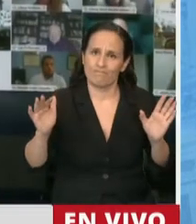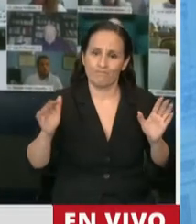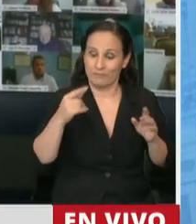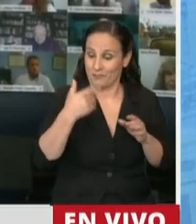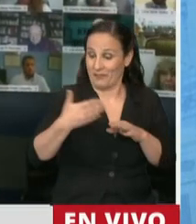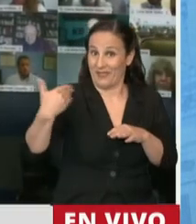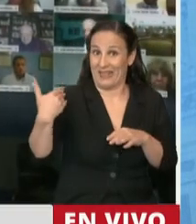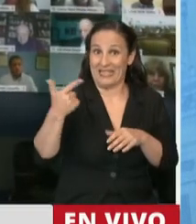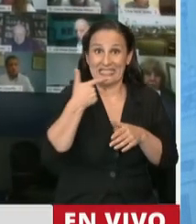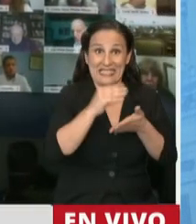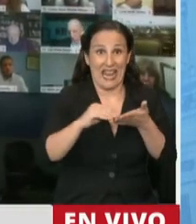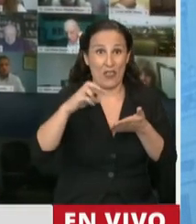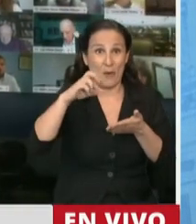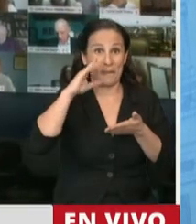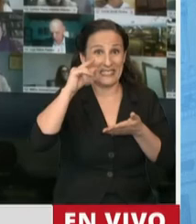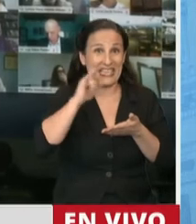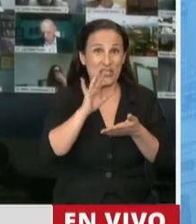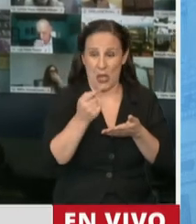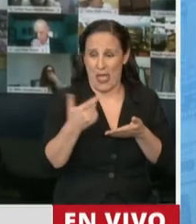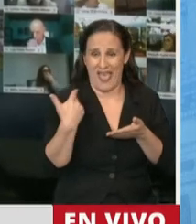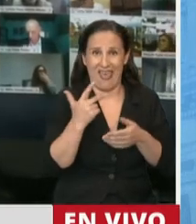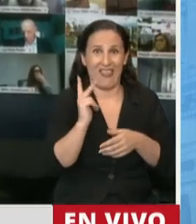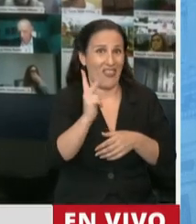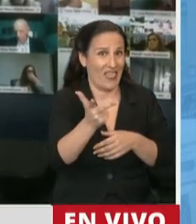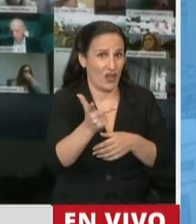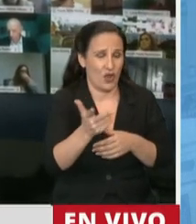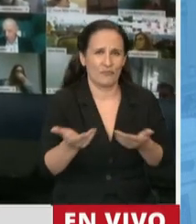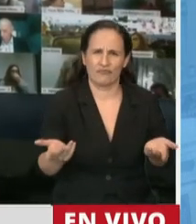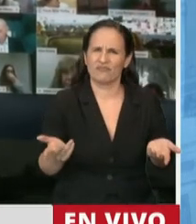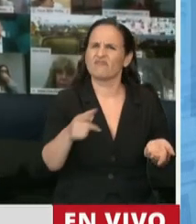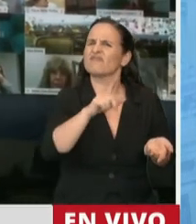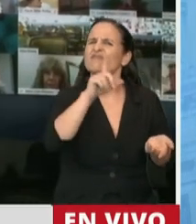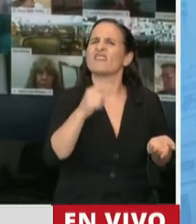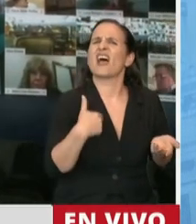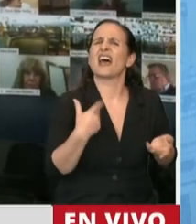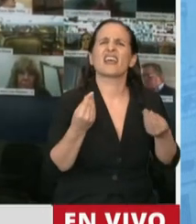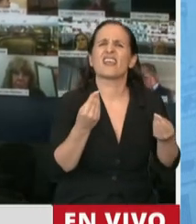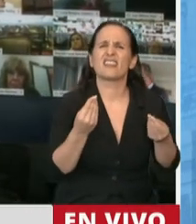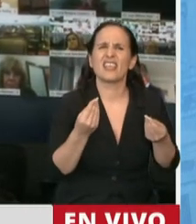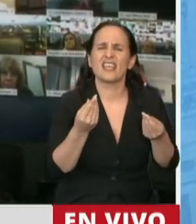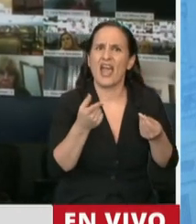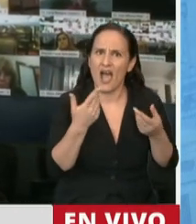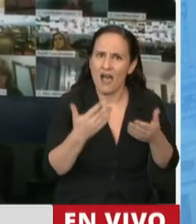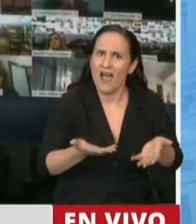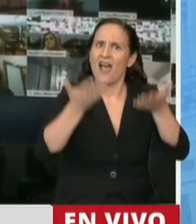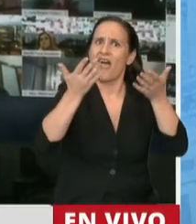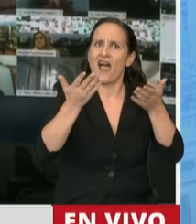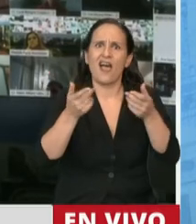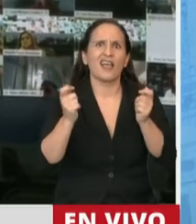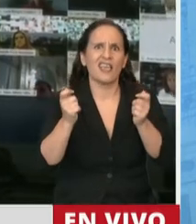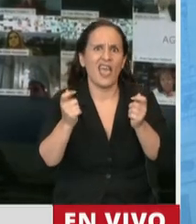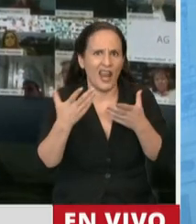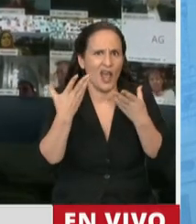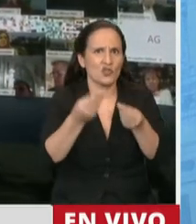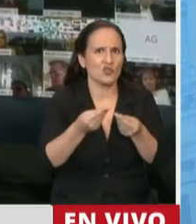últimas horas dijo el senador Pichetto, al país lo salva la patria exportadora, no a los curas